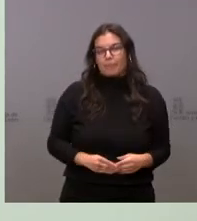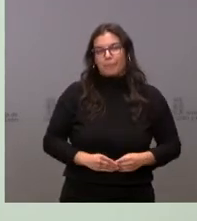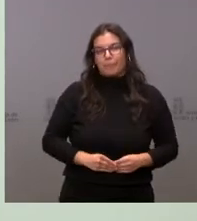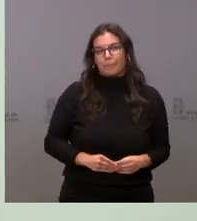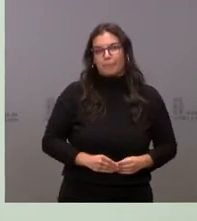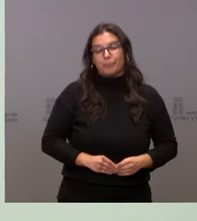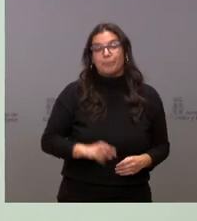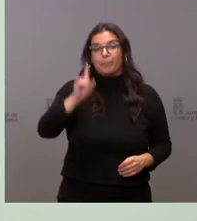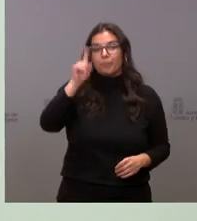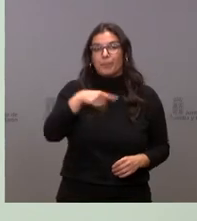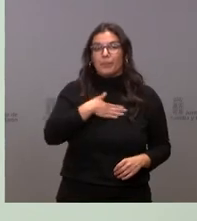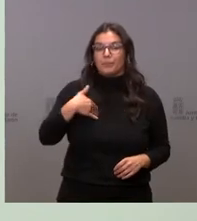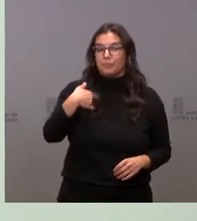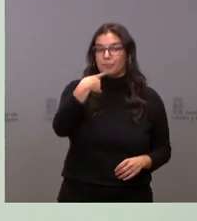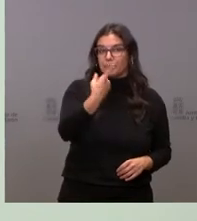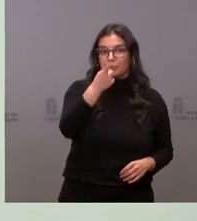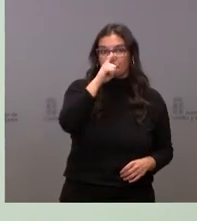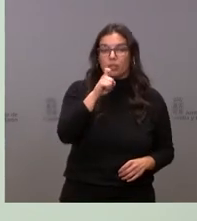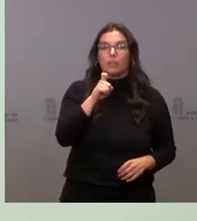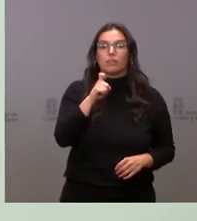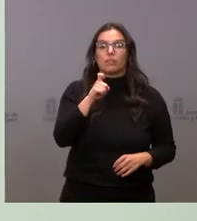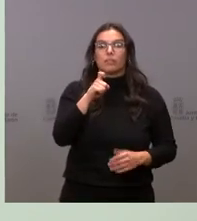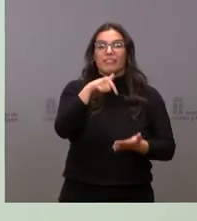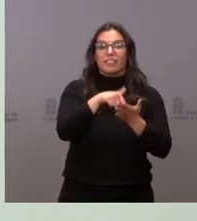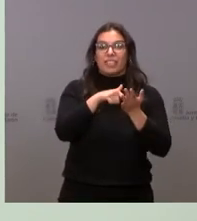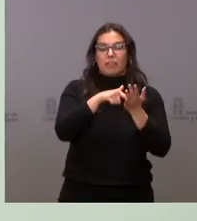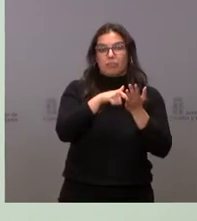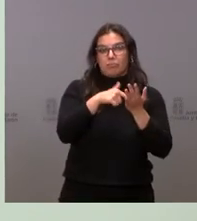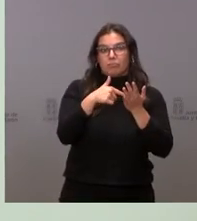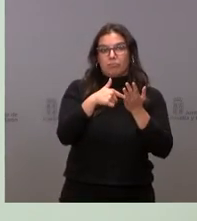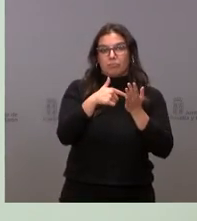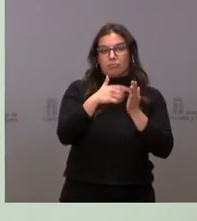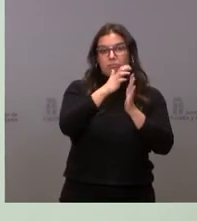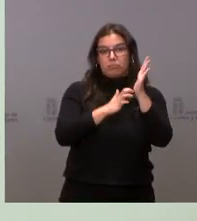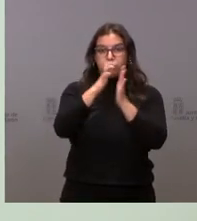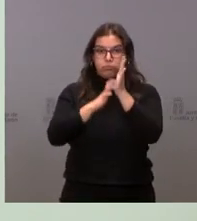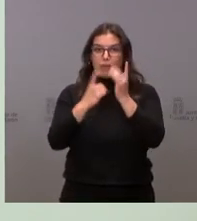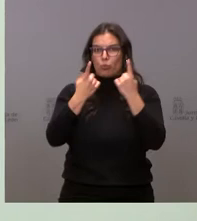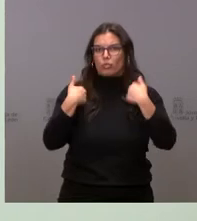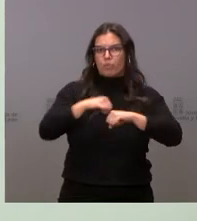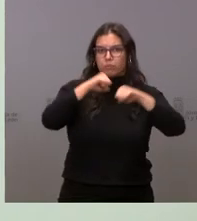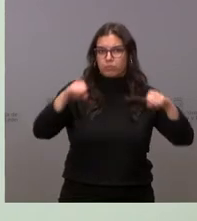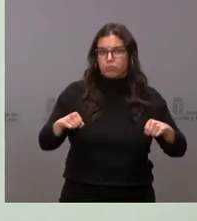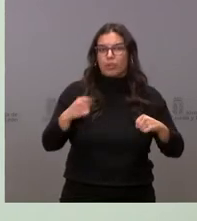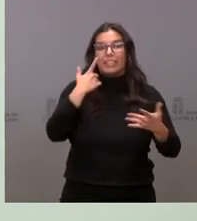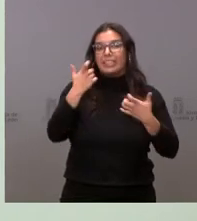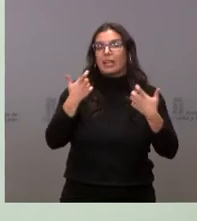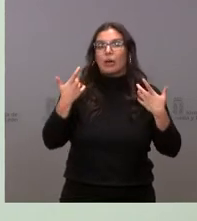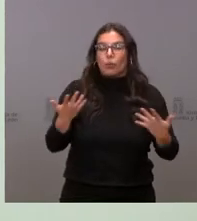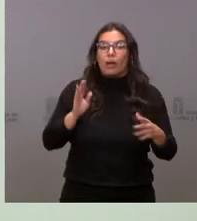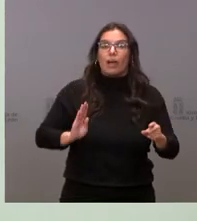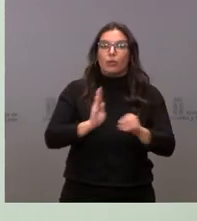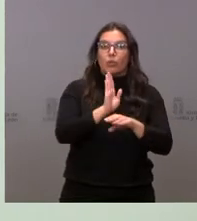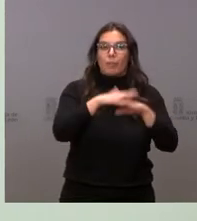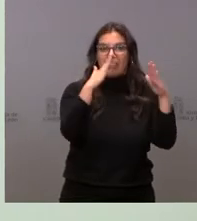quiero recordar entre los beneficios fiscales ya consolidados, pero por destacar algunos de ellos, las ayudas que destinamos